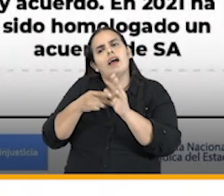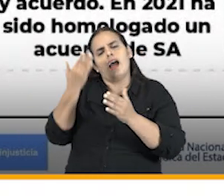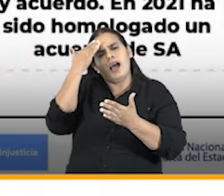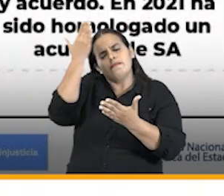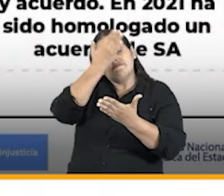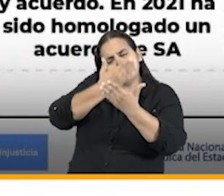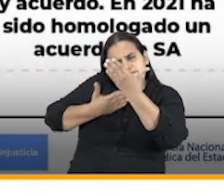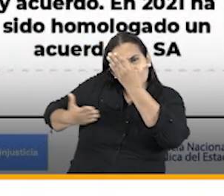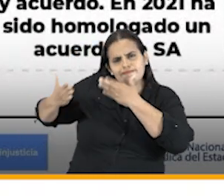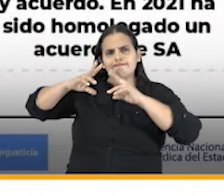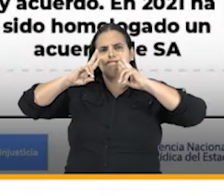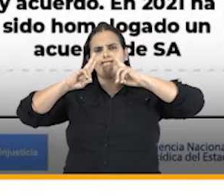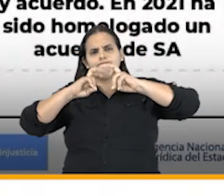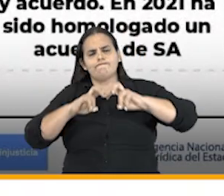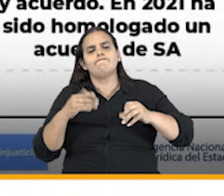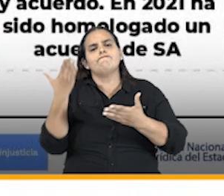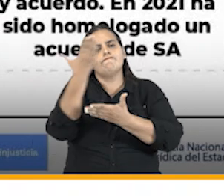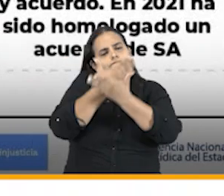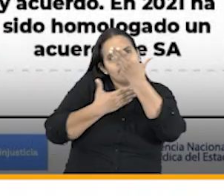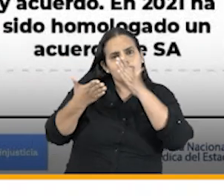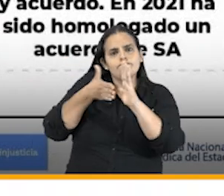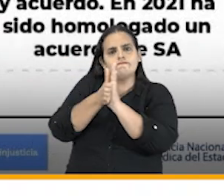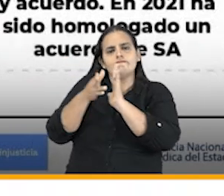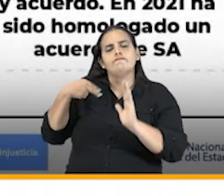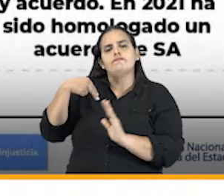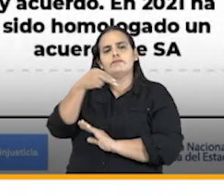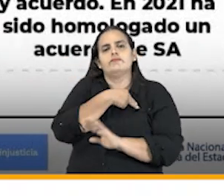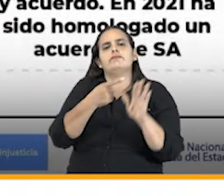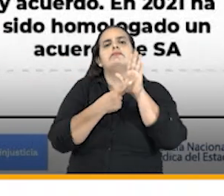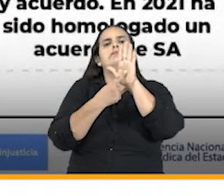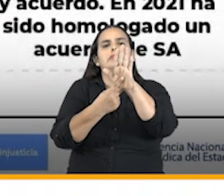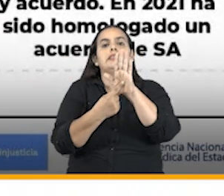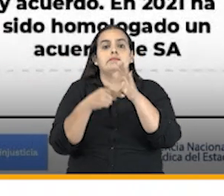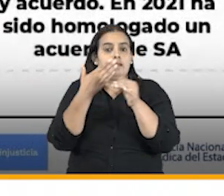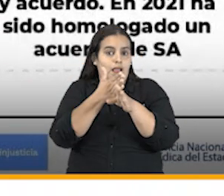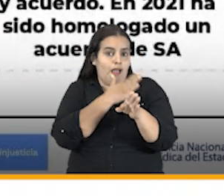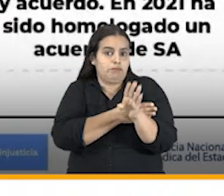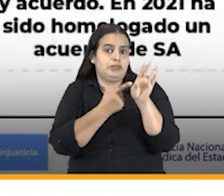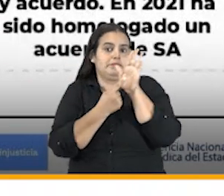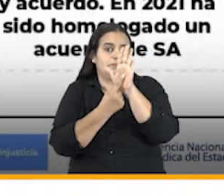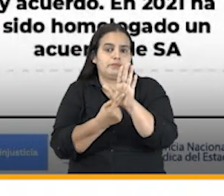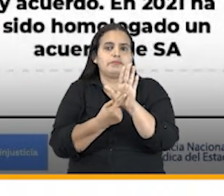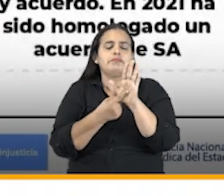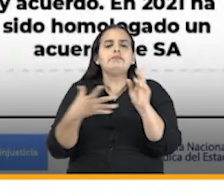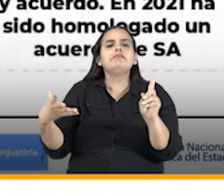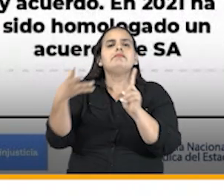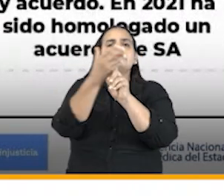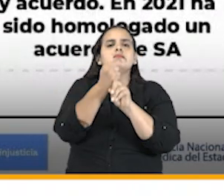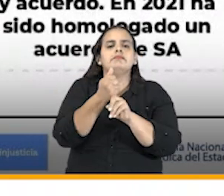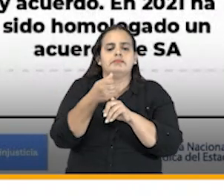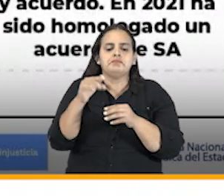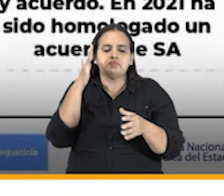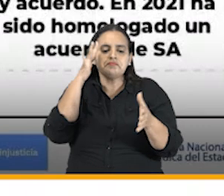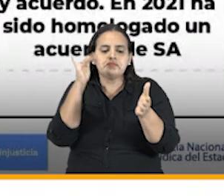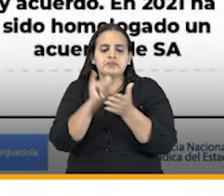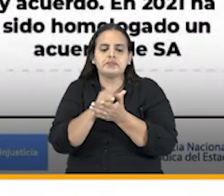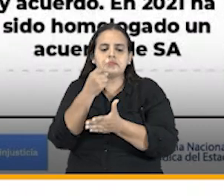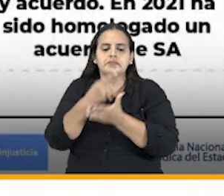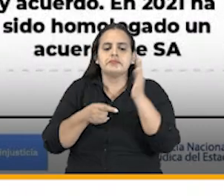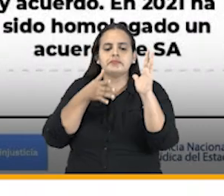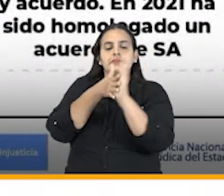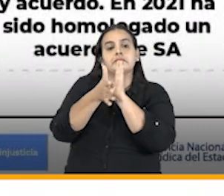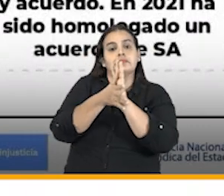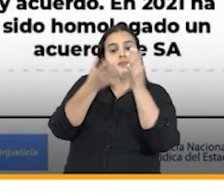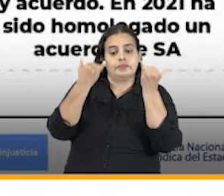análisis de fondo respecto a los argumentos que nosotros presentamos por lo que encontramos y consideramos que